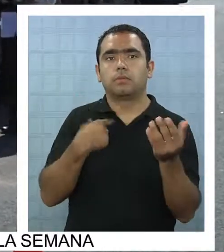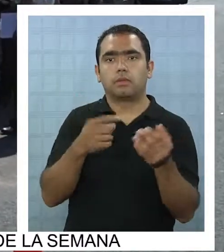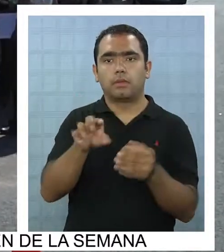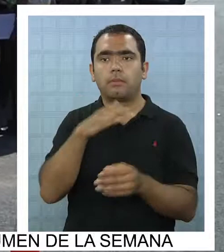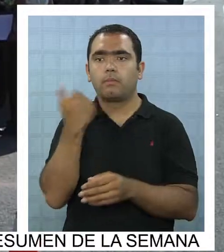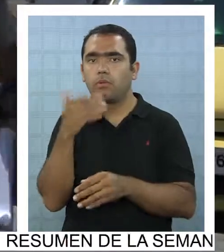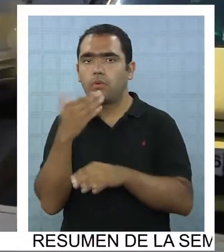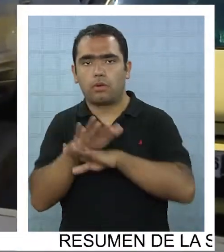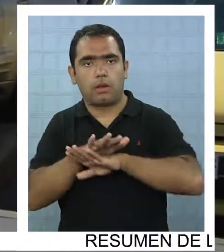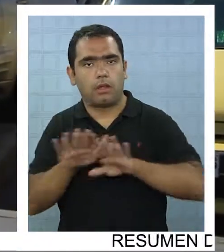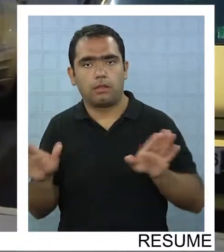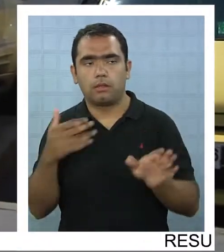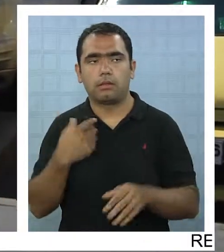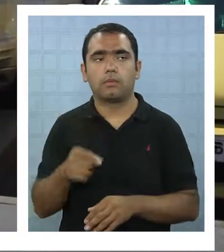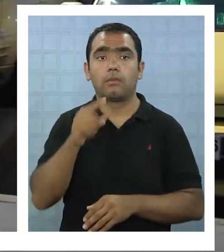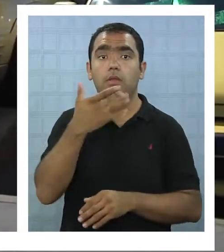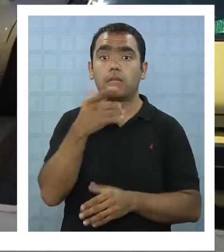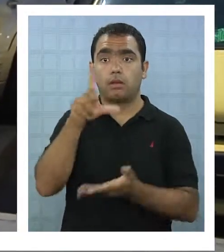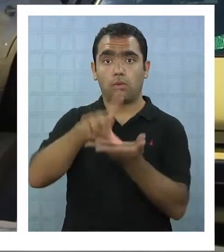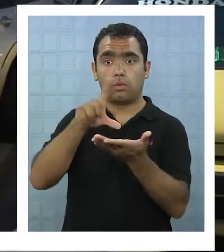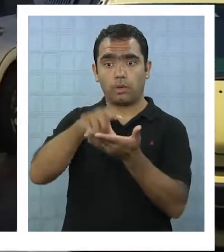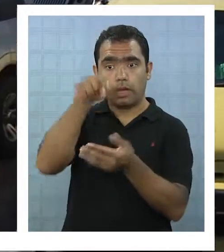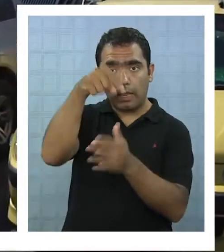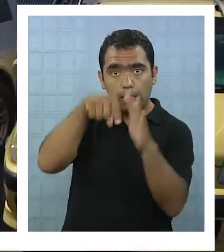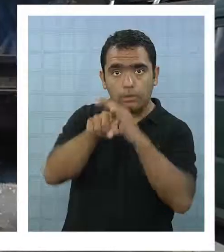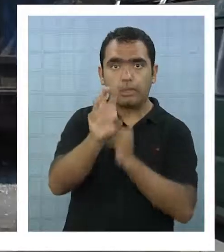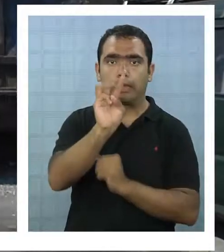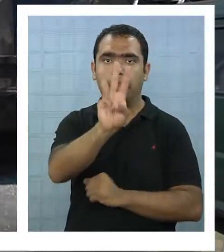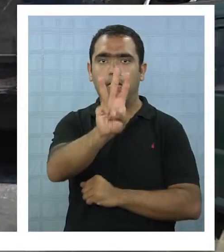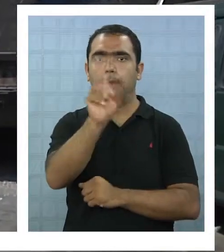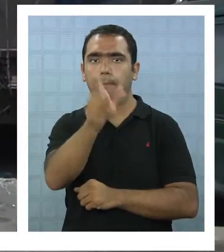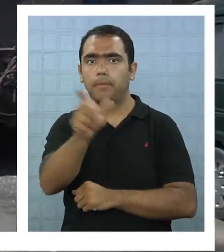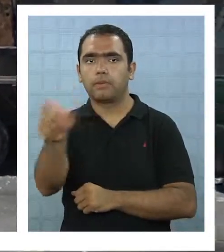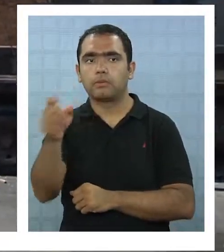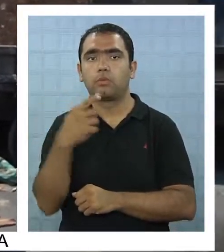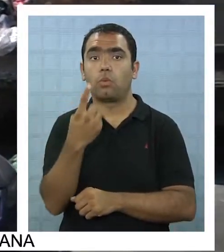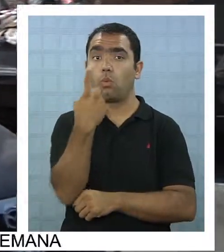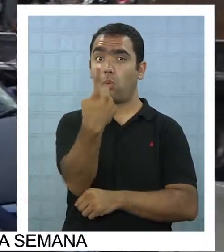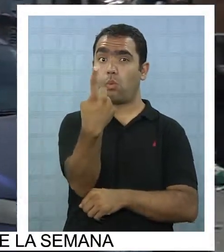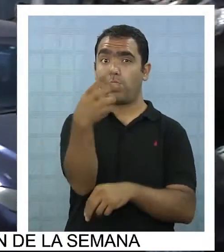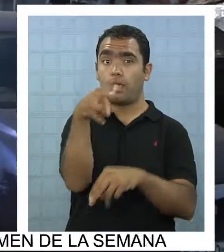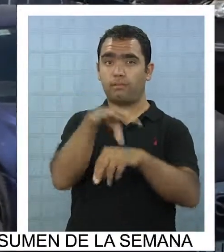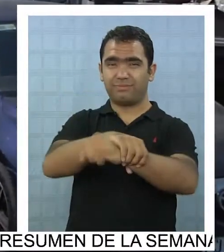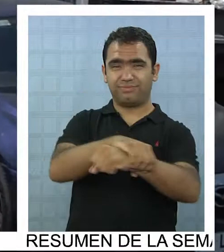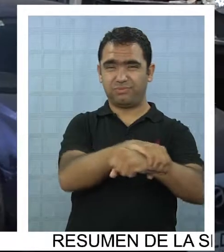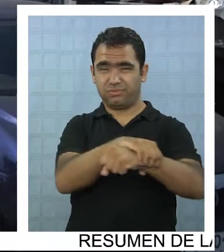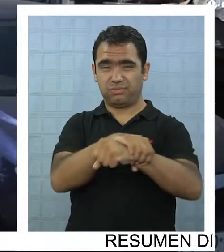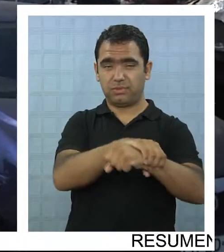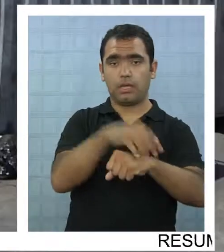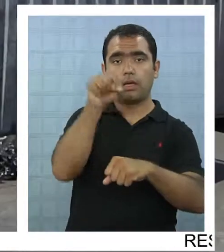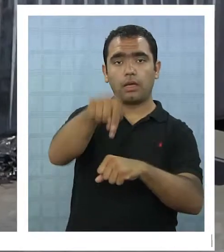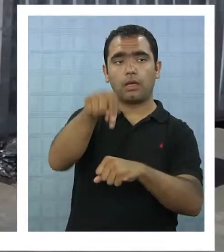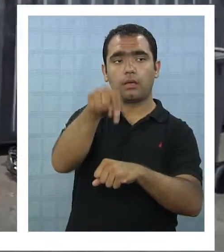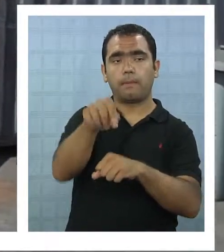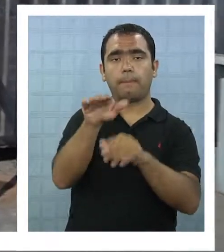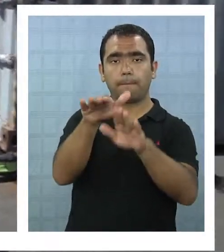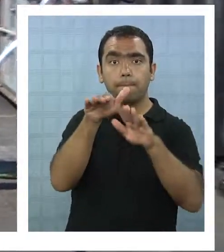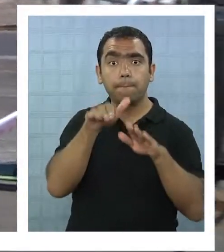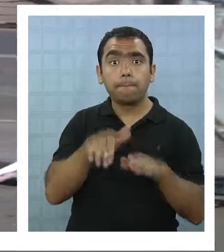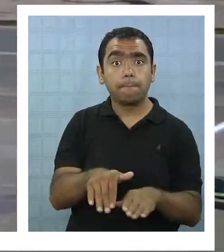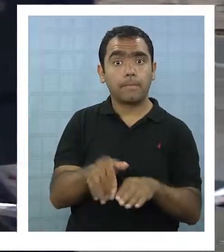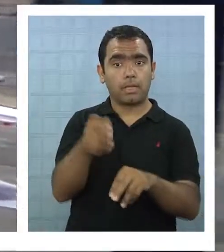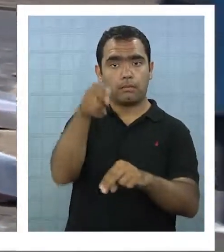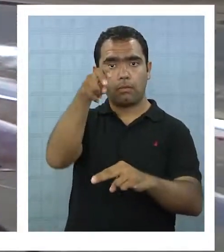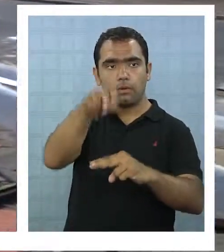personas. Una de ellas quedó atrapada justamente en la misma postura en que se encuentra esta silla. Un milagro,